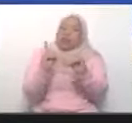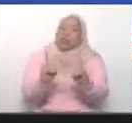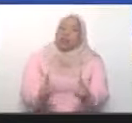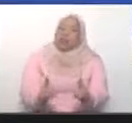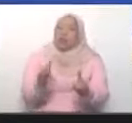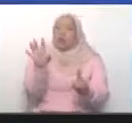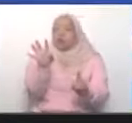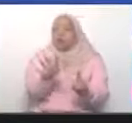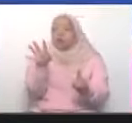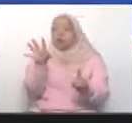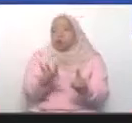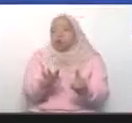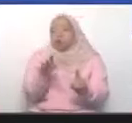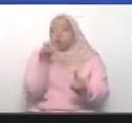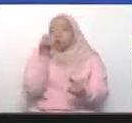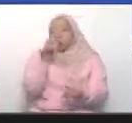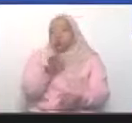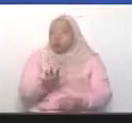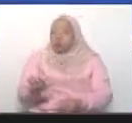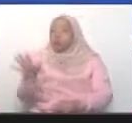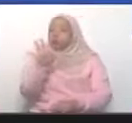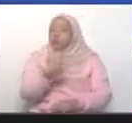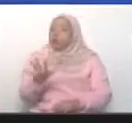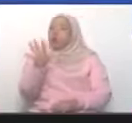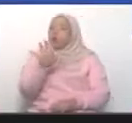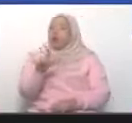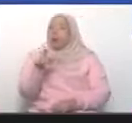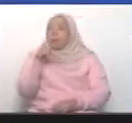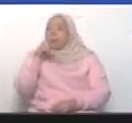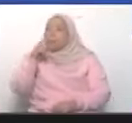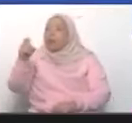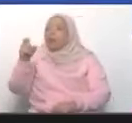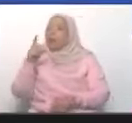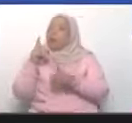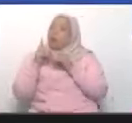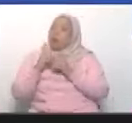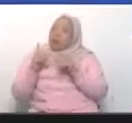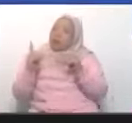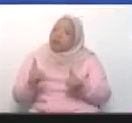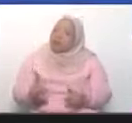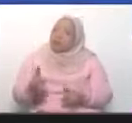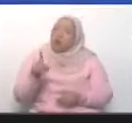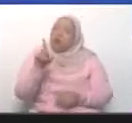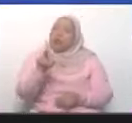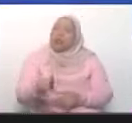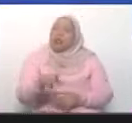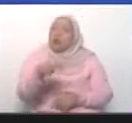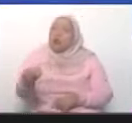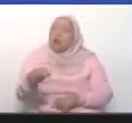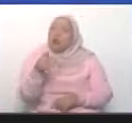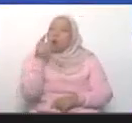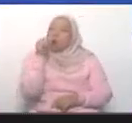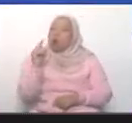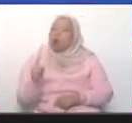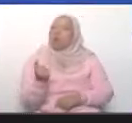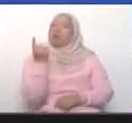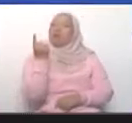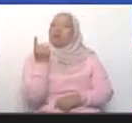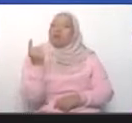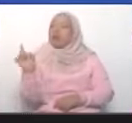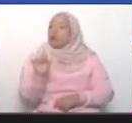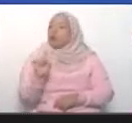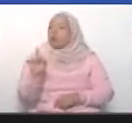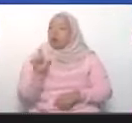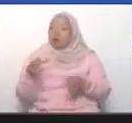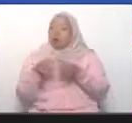Maduro, le pregunto yo a ustedes, ¿quién tiene que decidir estos grandes temas? Un hombre, un